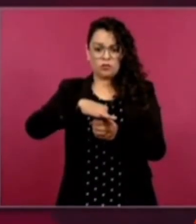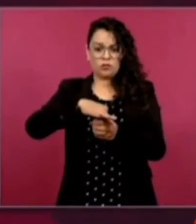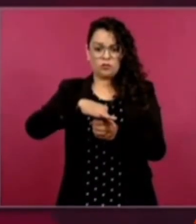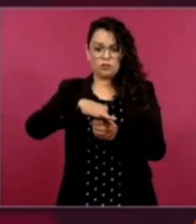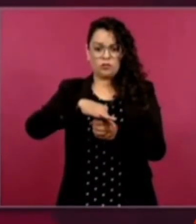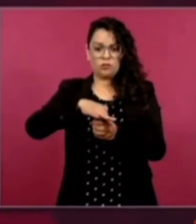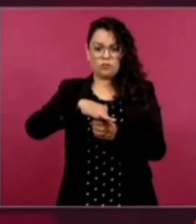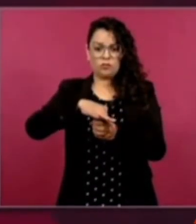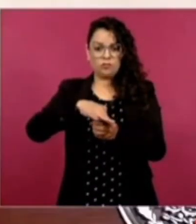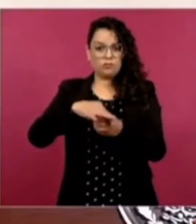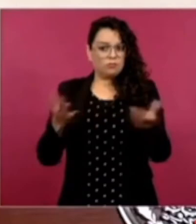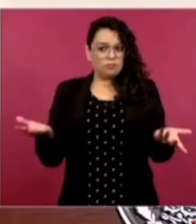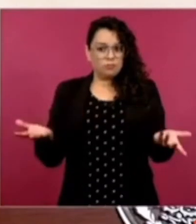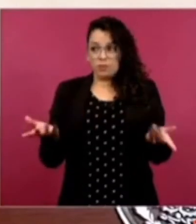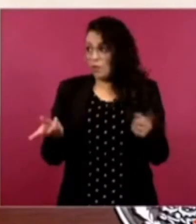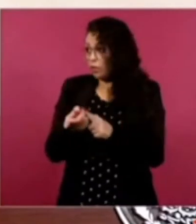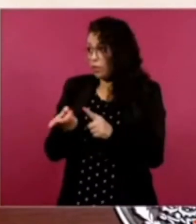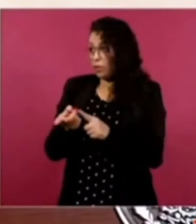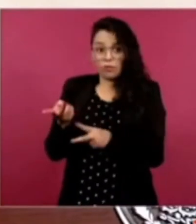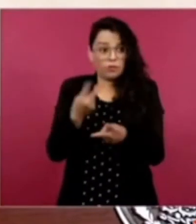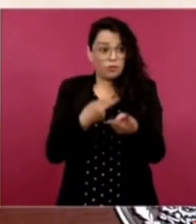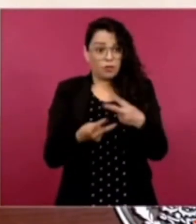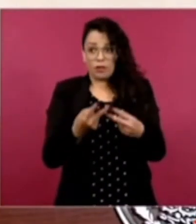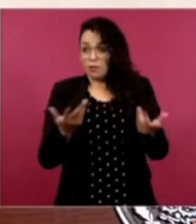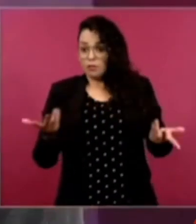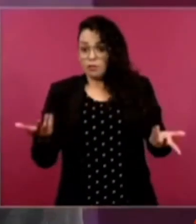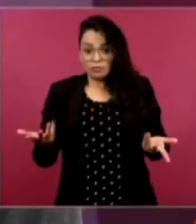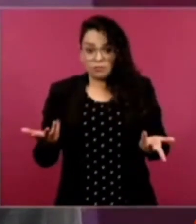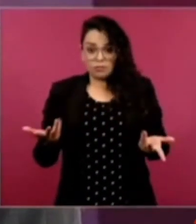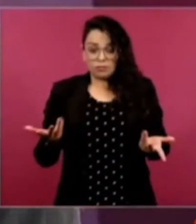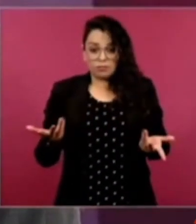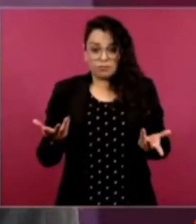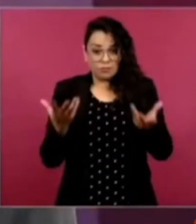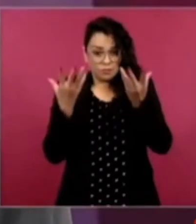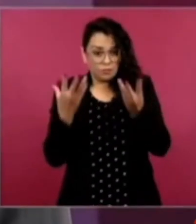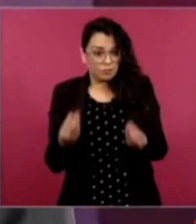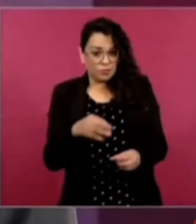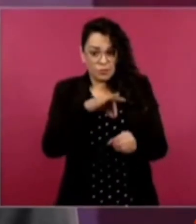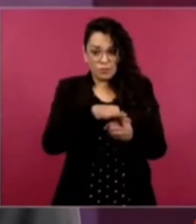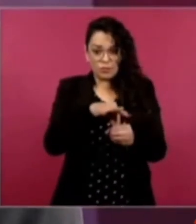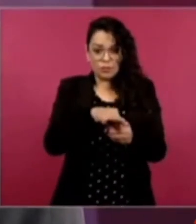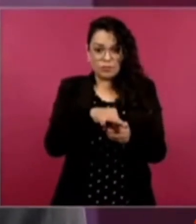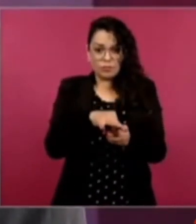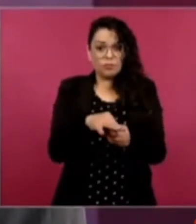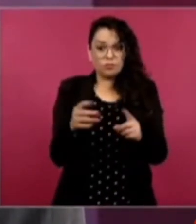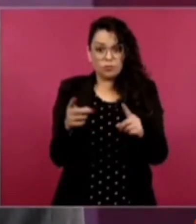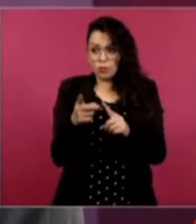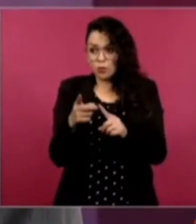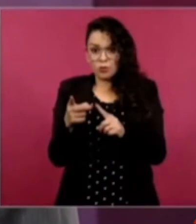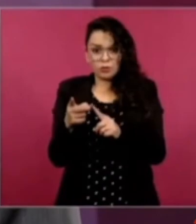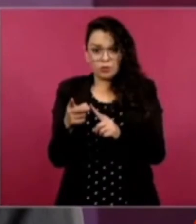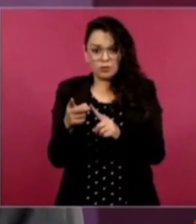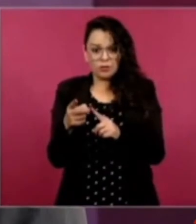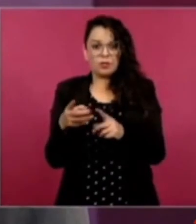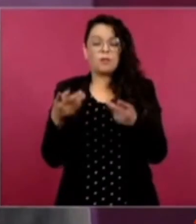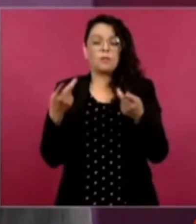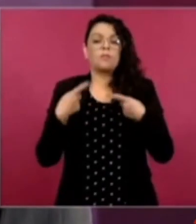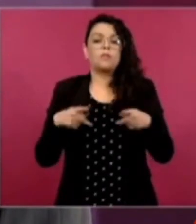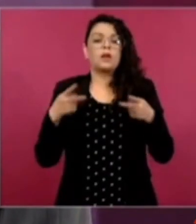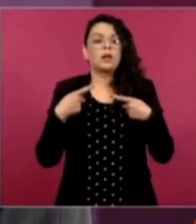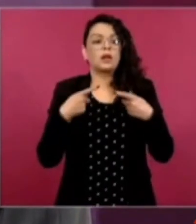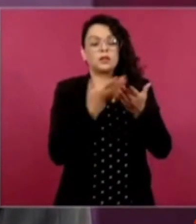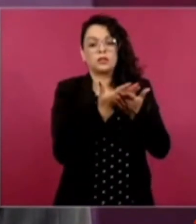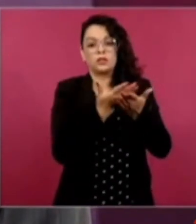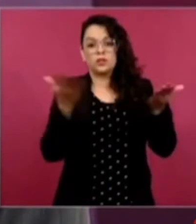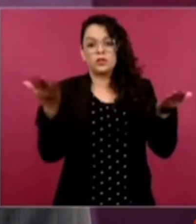¿De dónde salían la mayoría de los votos? Pues de ciudadanos sin